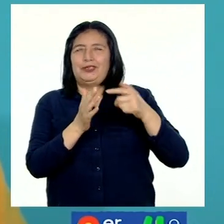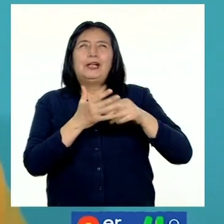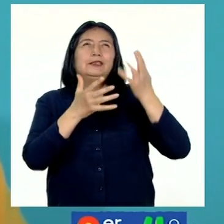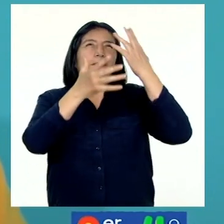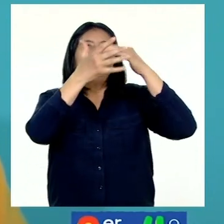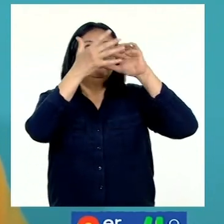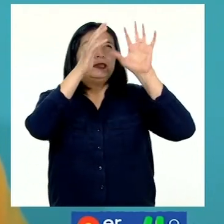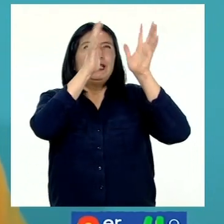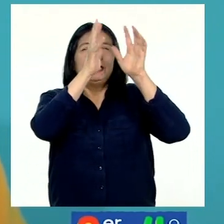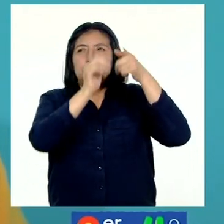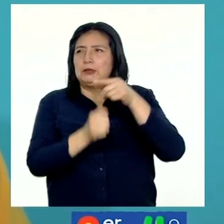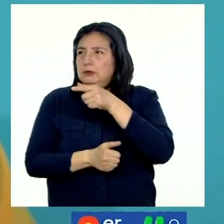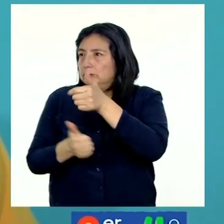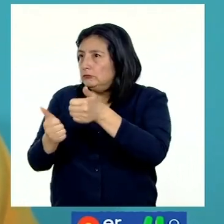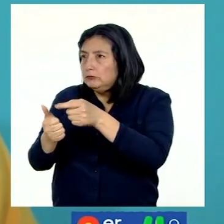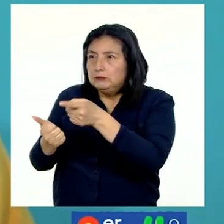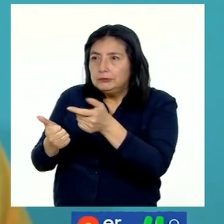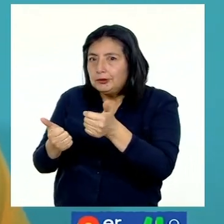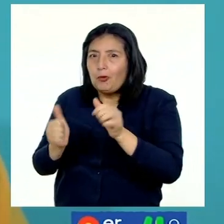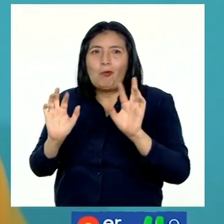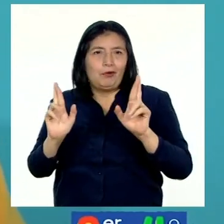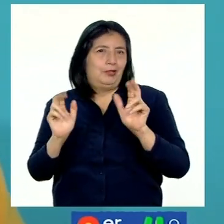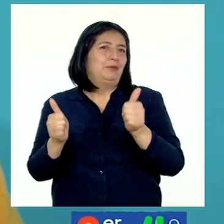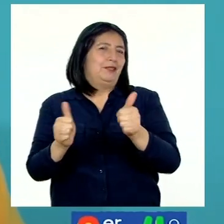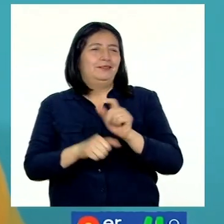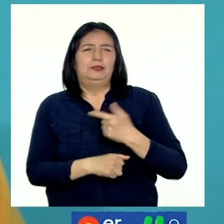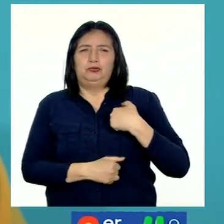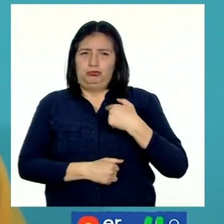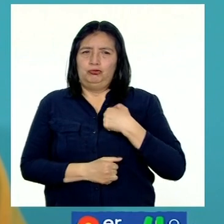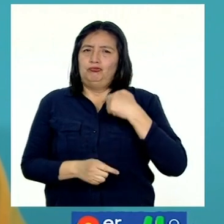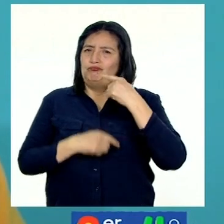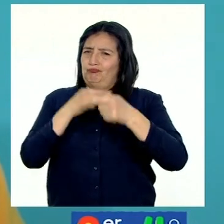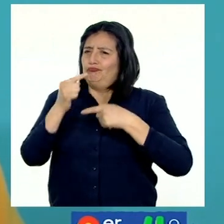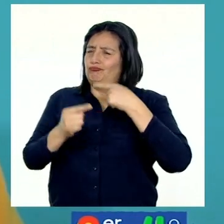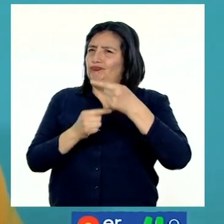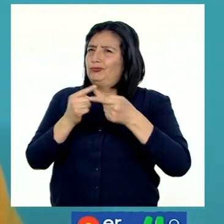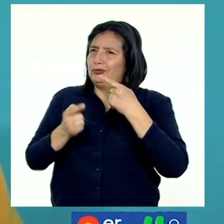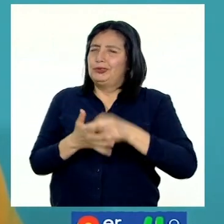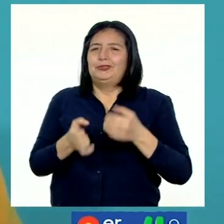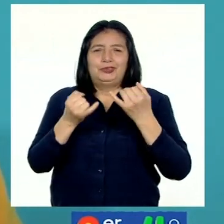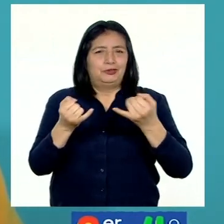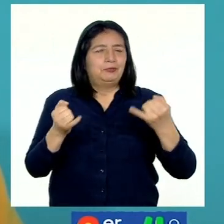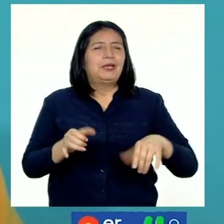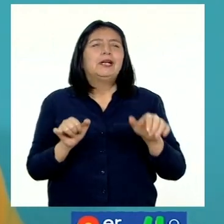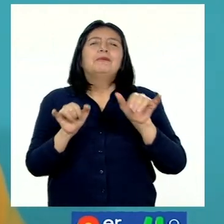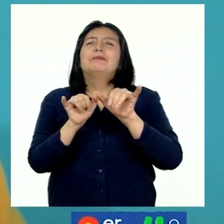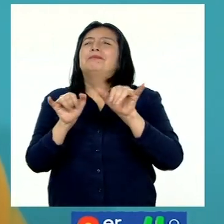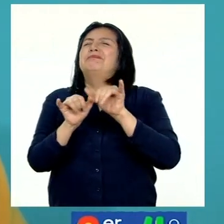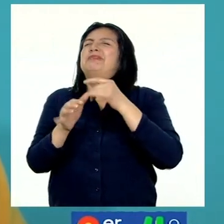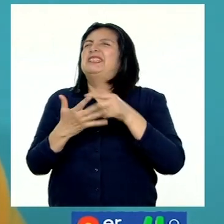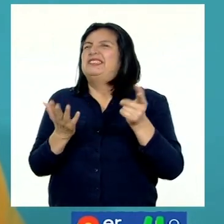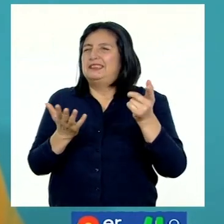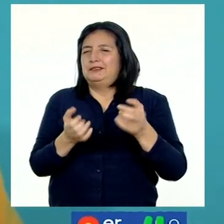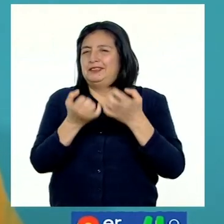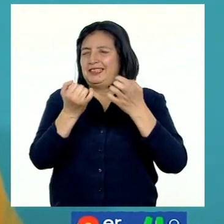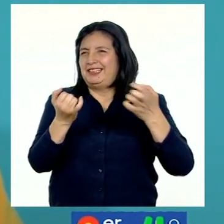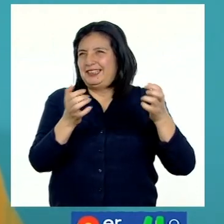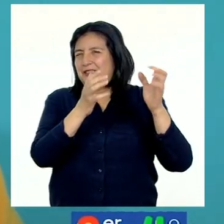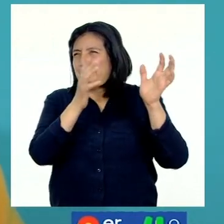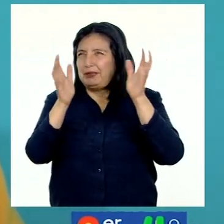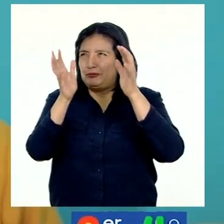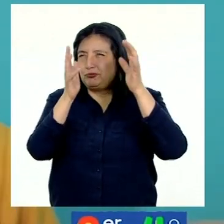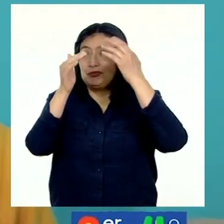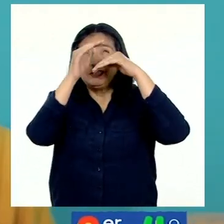ustedes el día de hoy? Espero que súper. Hoy les voy a contar sobre los instrumentos de medición de los elementos